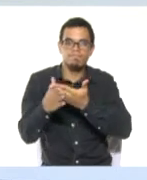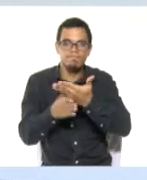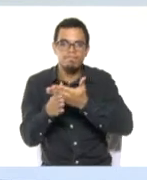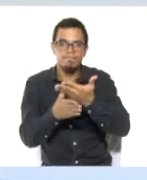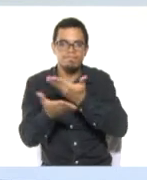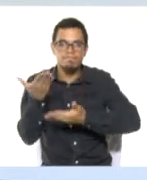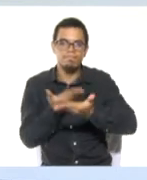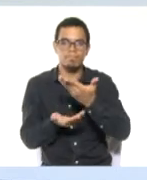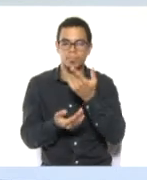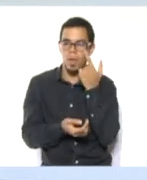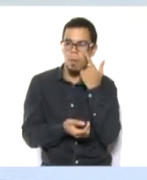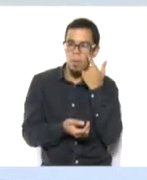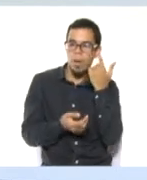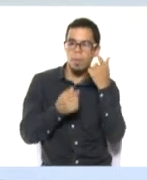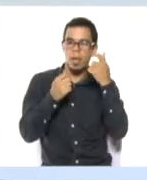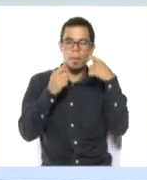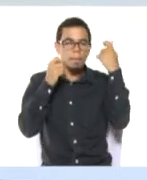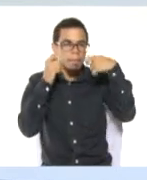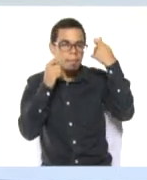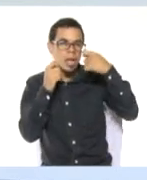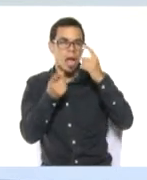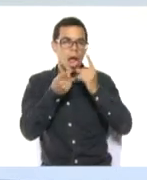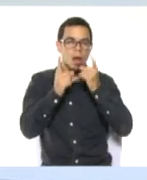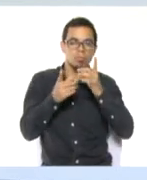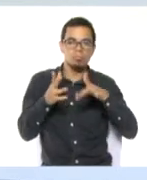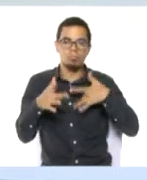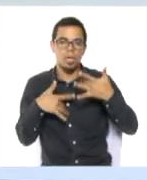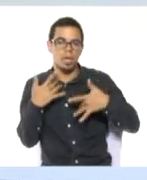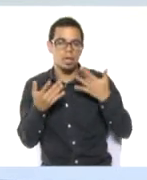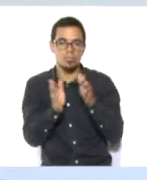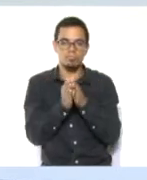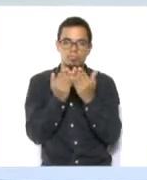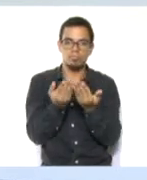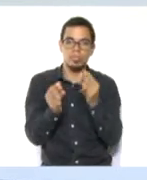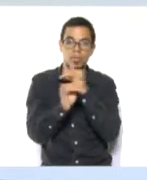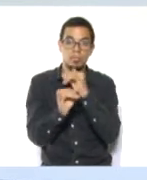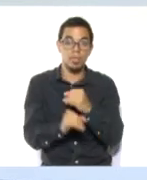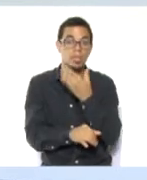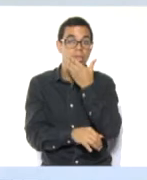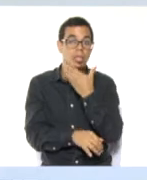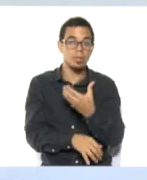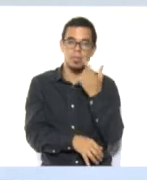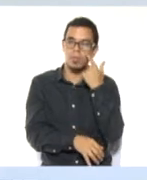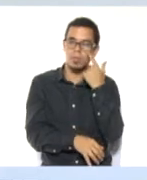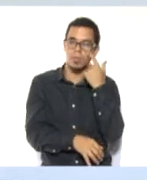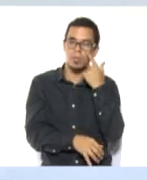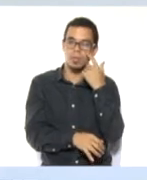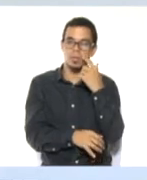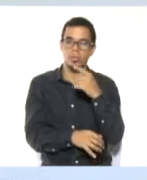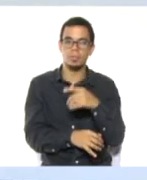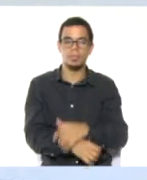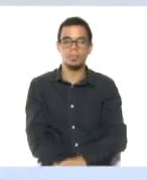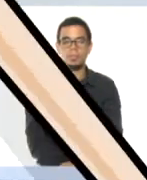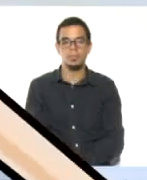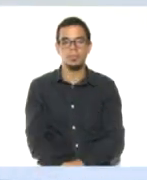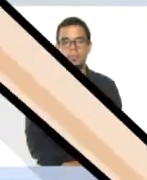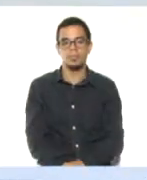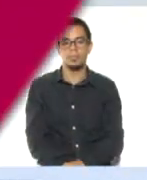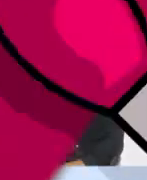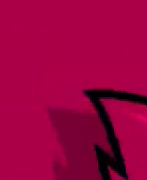video algunas estrategias para elaborar estas tarjetas navideñas. El próximo video que nos llega desde el Estado Trujillo.